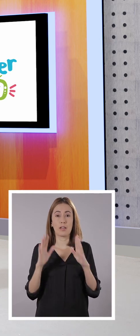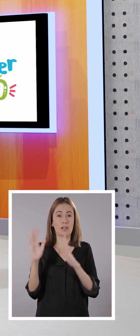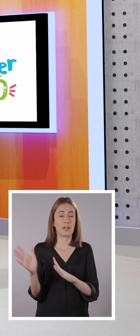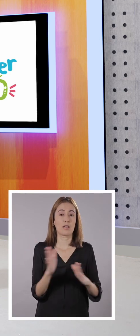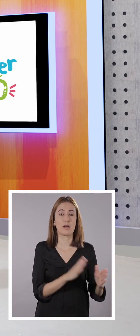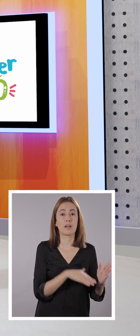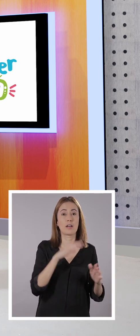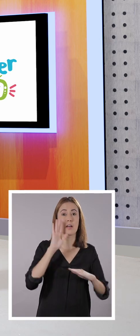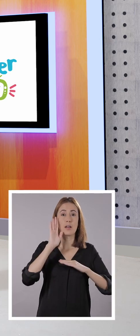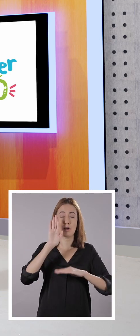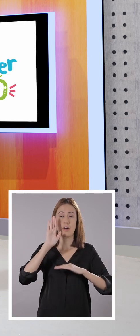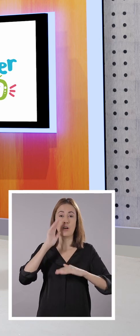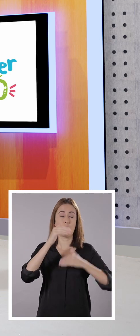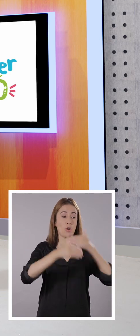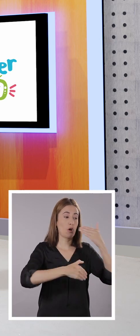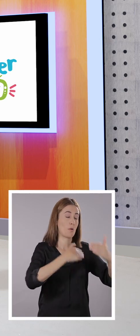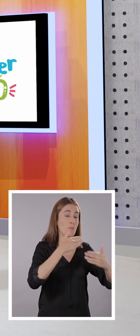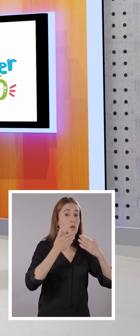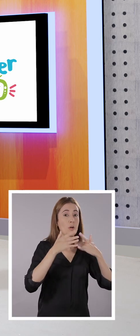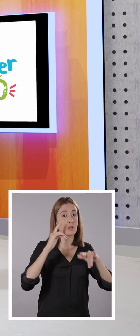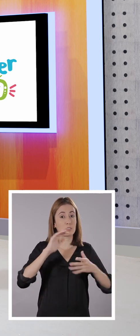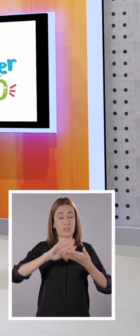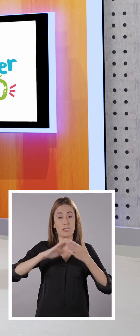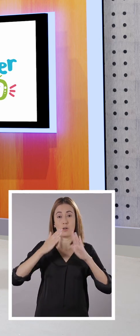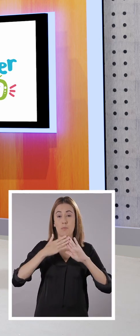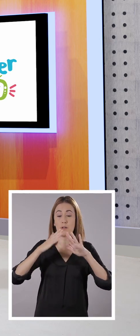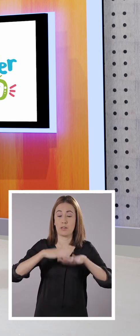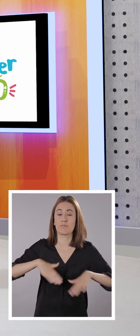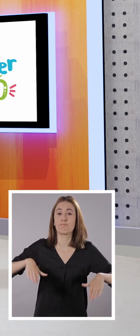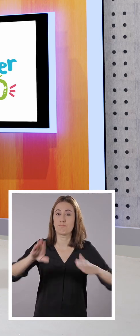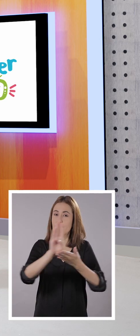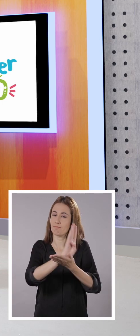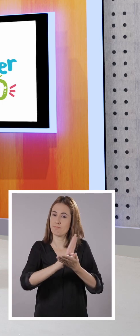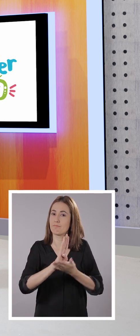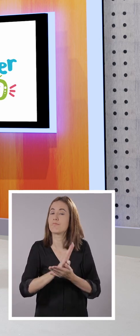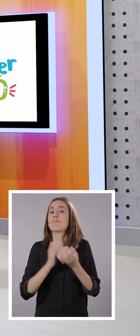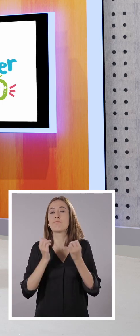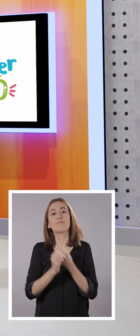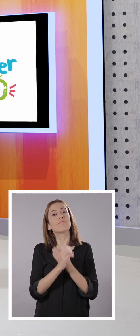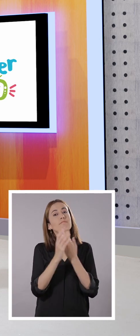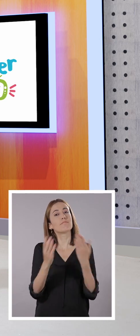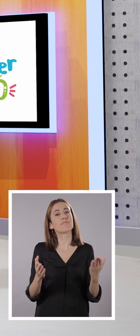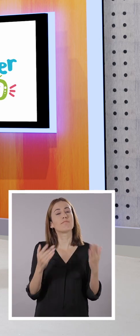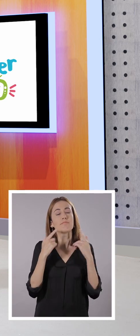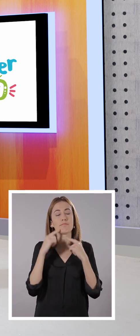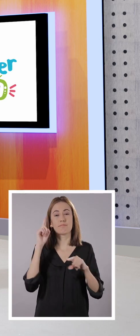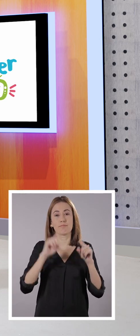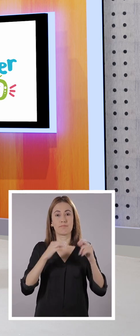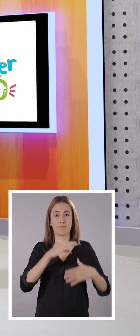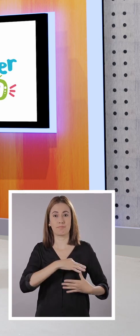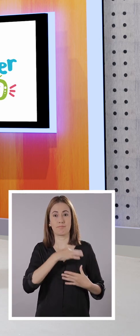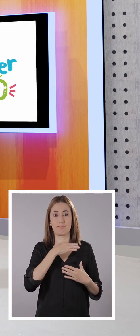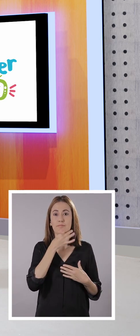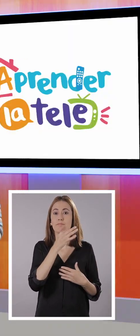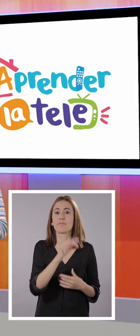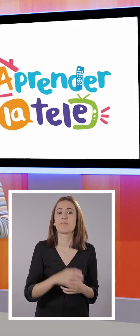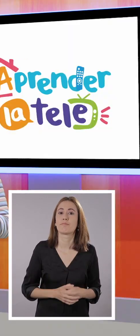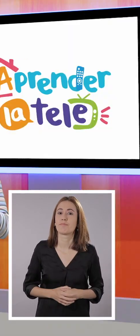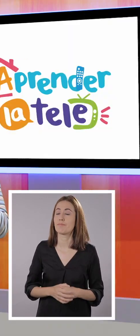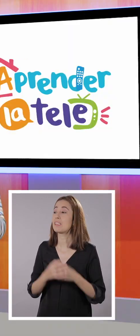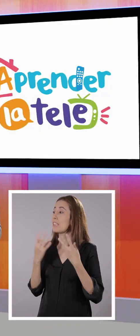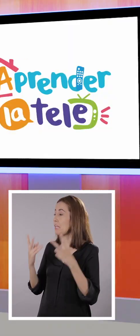Y también acerca de los compromisos que tiene la comunidad y los miembros de la comunidad frente al coronavirus.